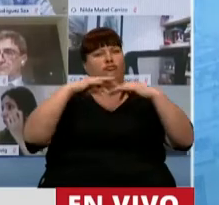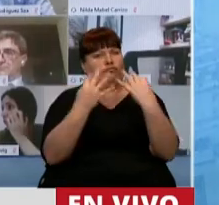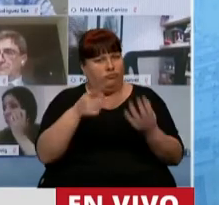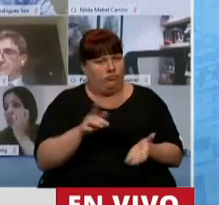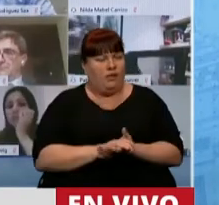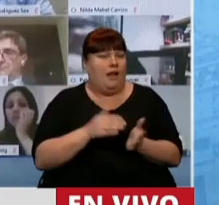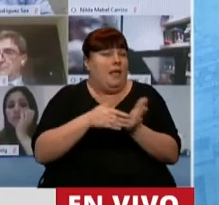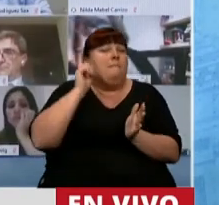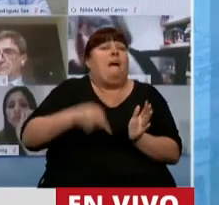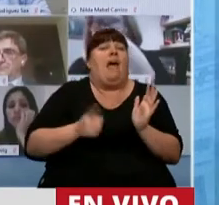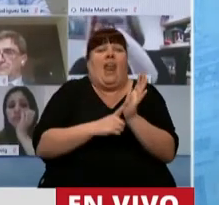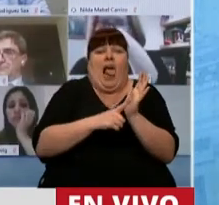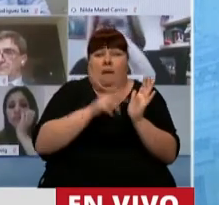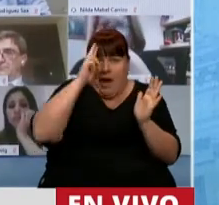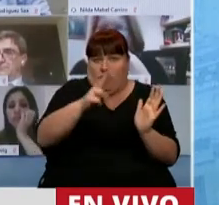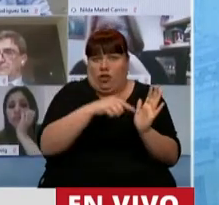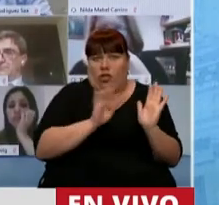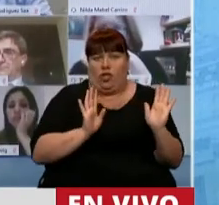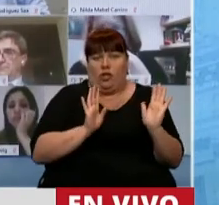de acuerdo a lo que marque el reglamento.